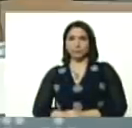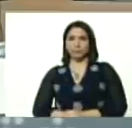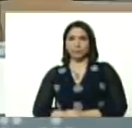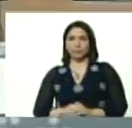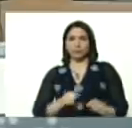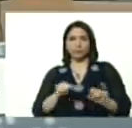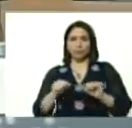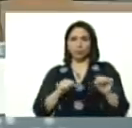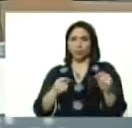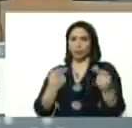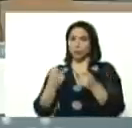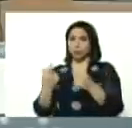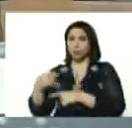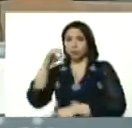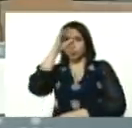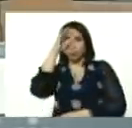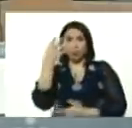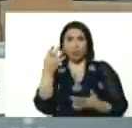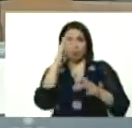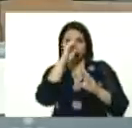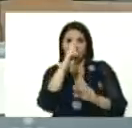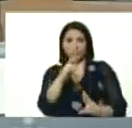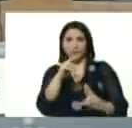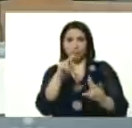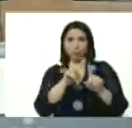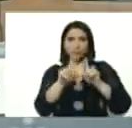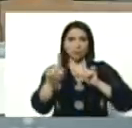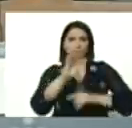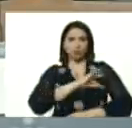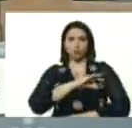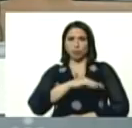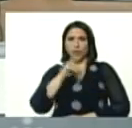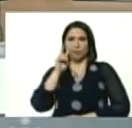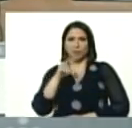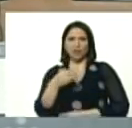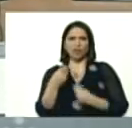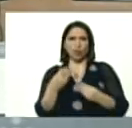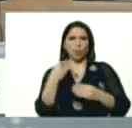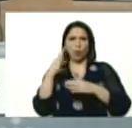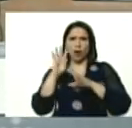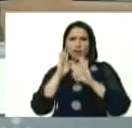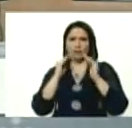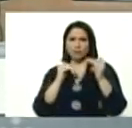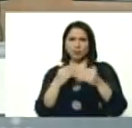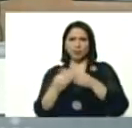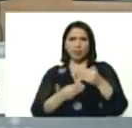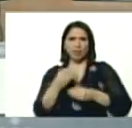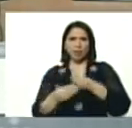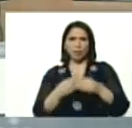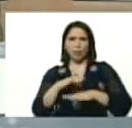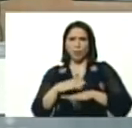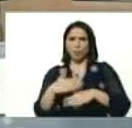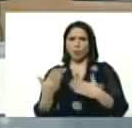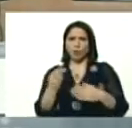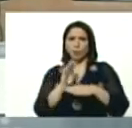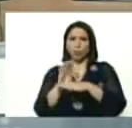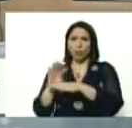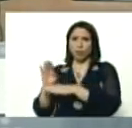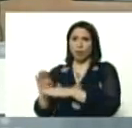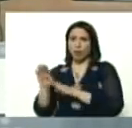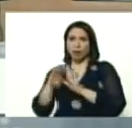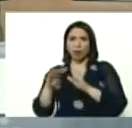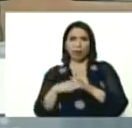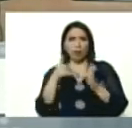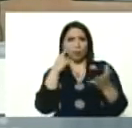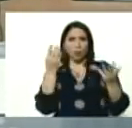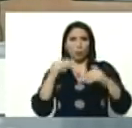las movilizaciones, no sé, respetando el distanciamiento social, habrá que ver, cómo las hacemos, porque hay que cuidar, los protocolos de seguridad,